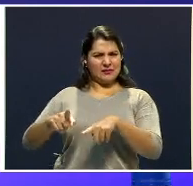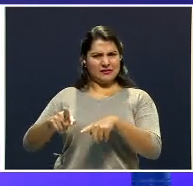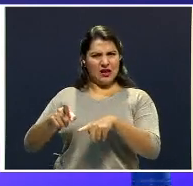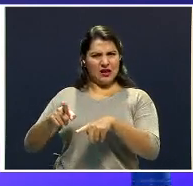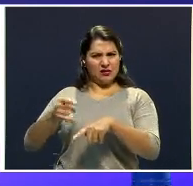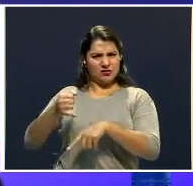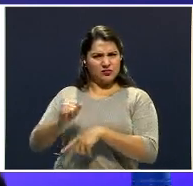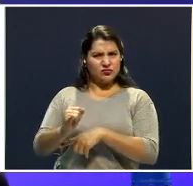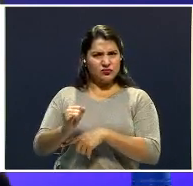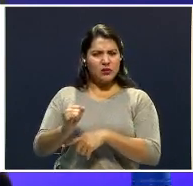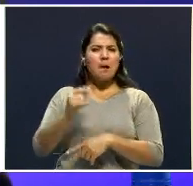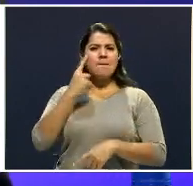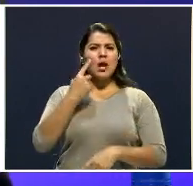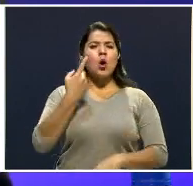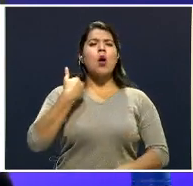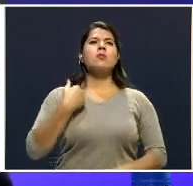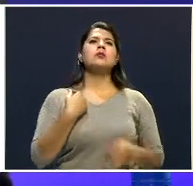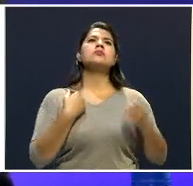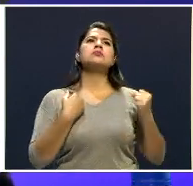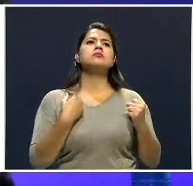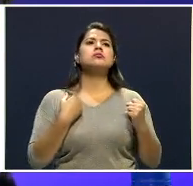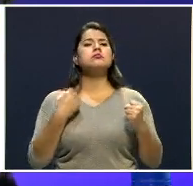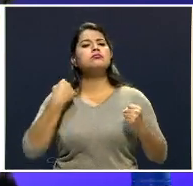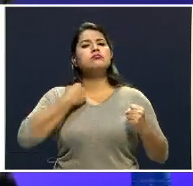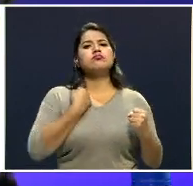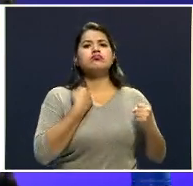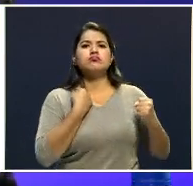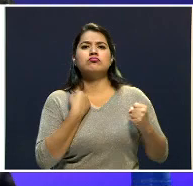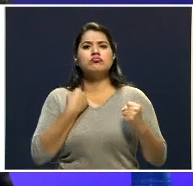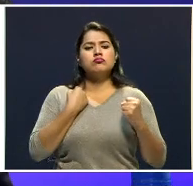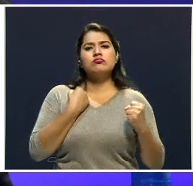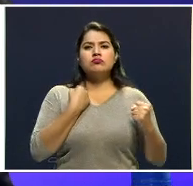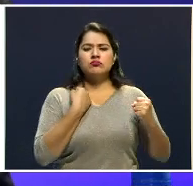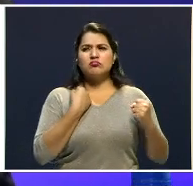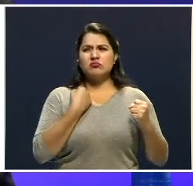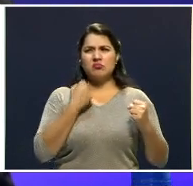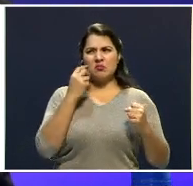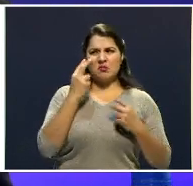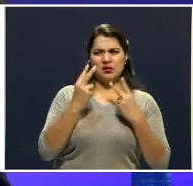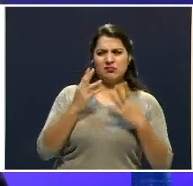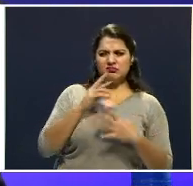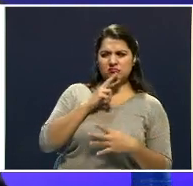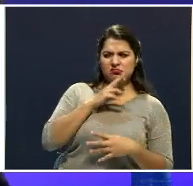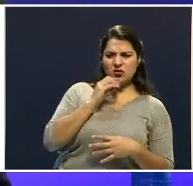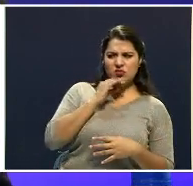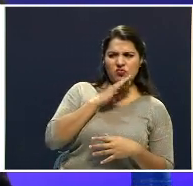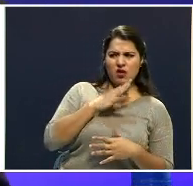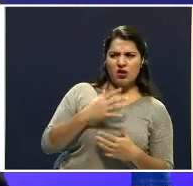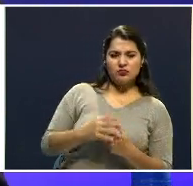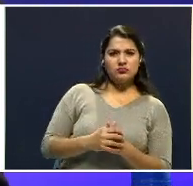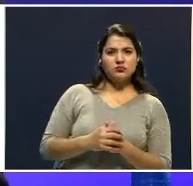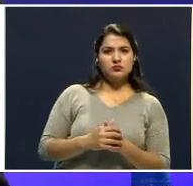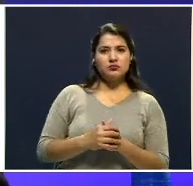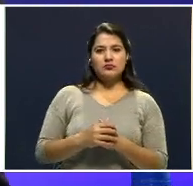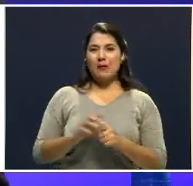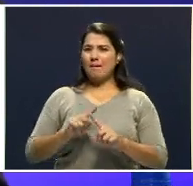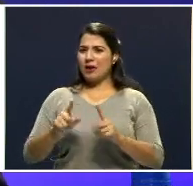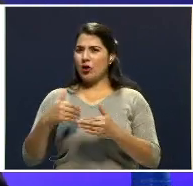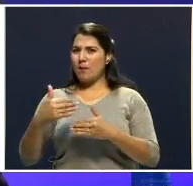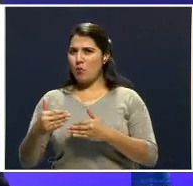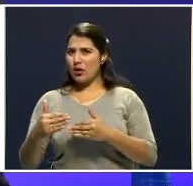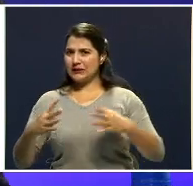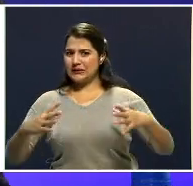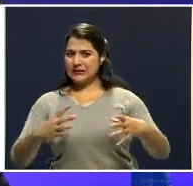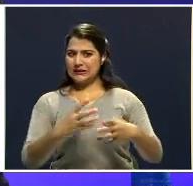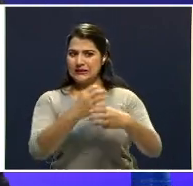Este sospechoso nunca le puede explicar a la OIJ que estaba haciendo ahí, porque él dice que él estaba haciendo un trabajo, pero resulta que